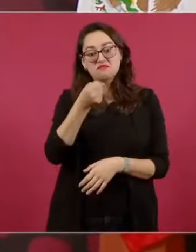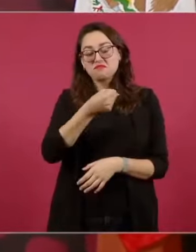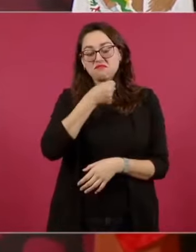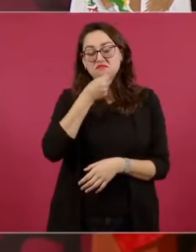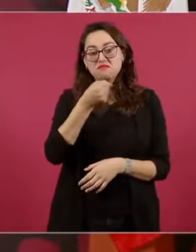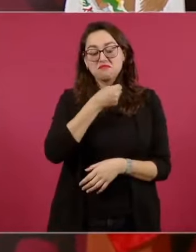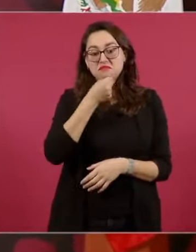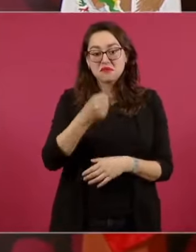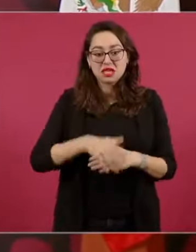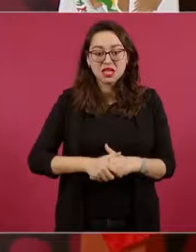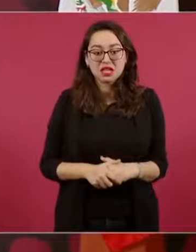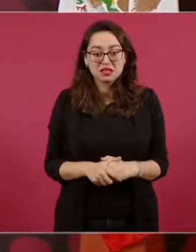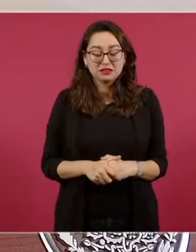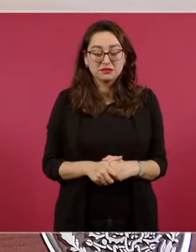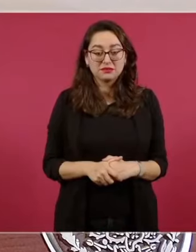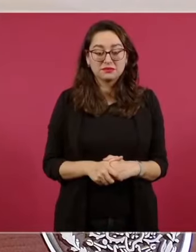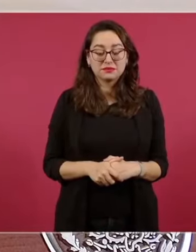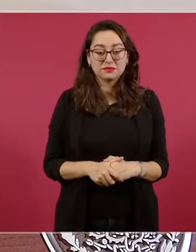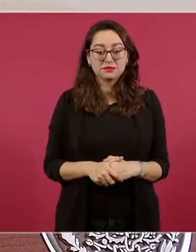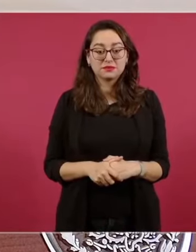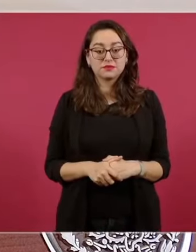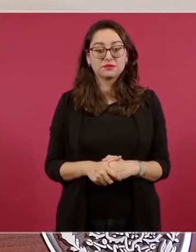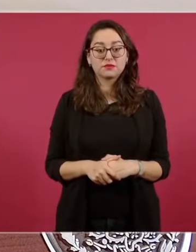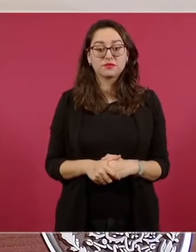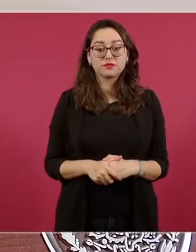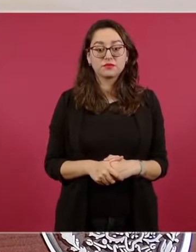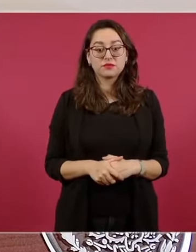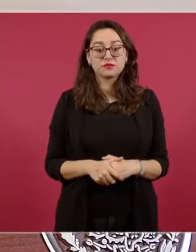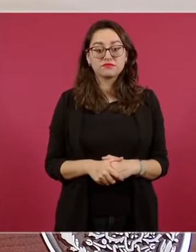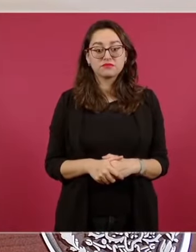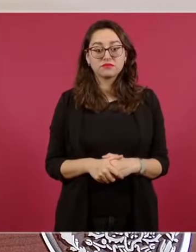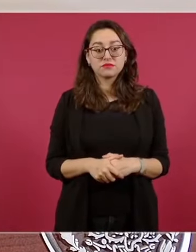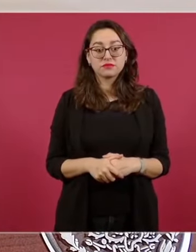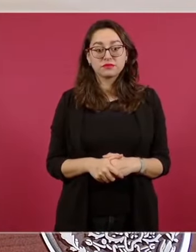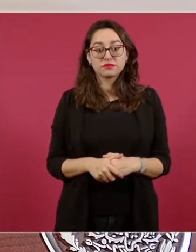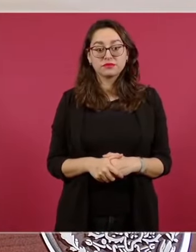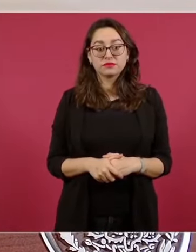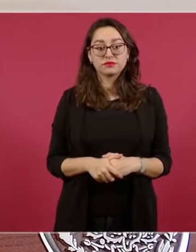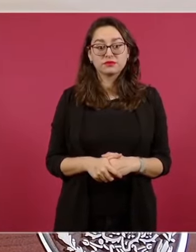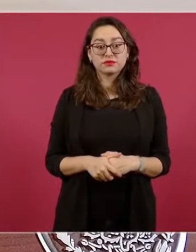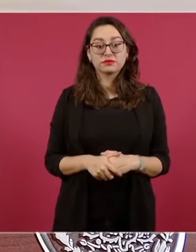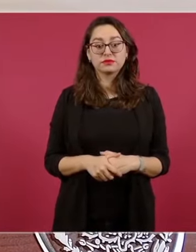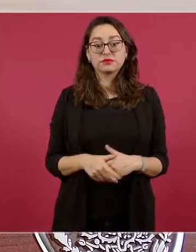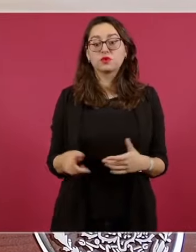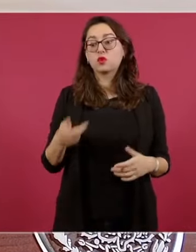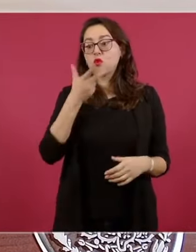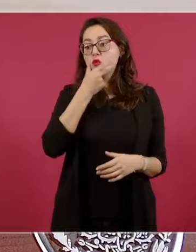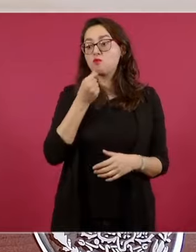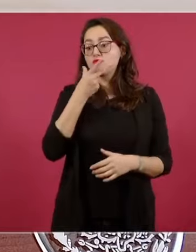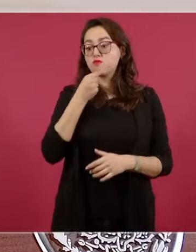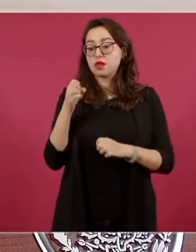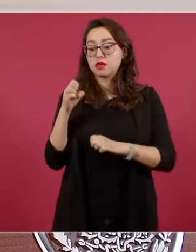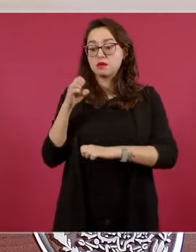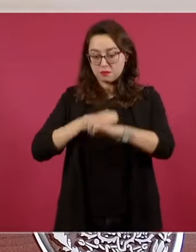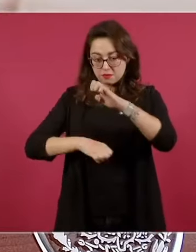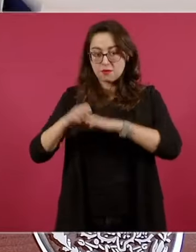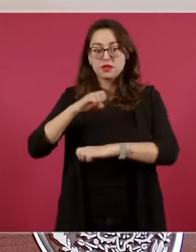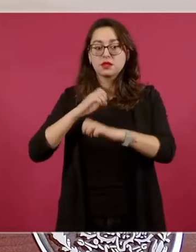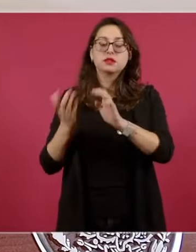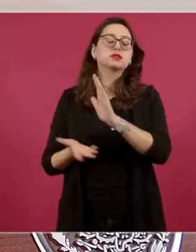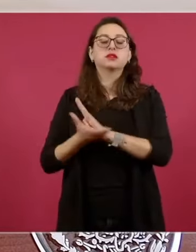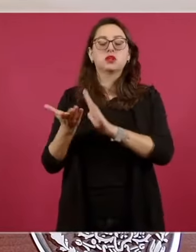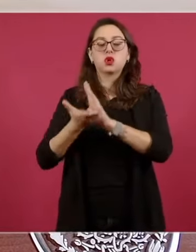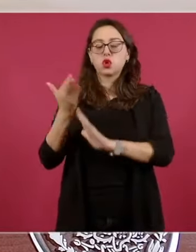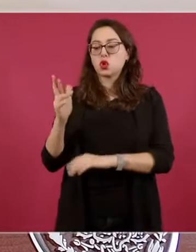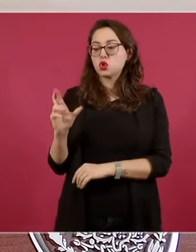Estaba yo con un empresario de la construcción, Rolando se llama, que ahora tiene